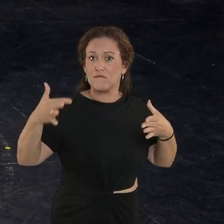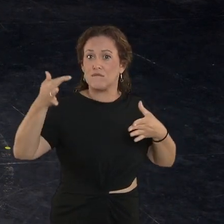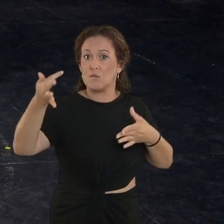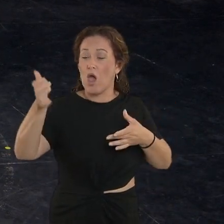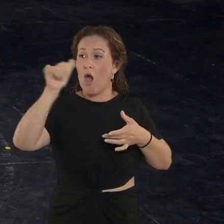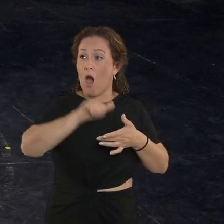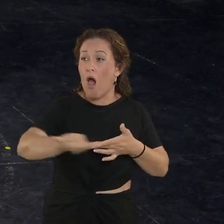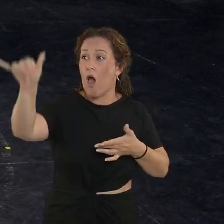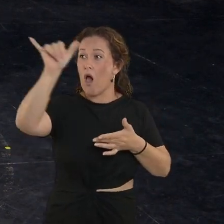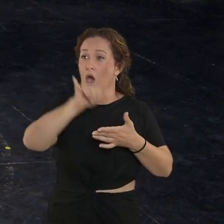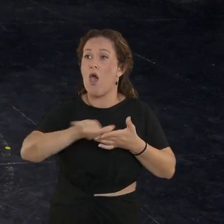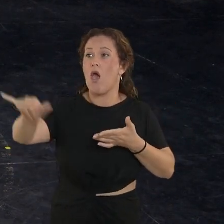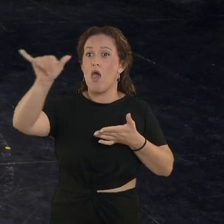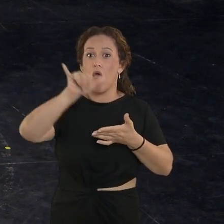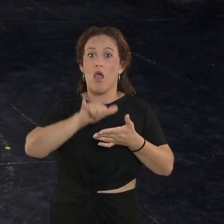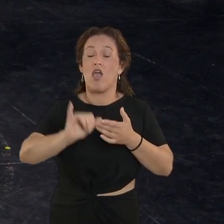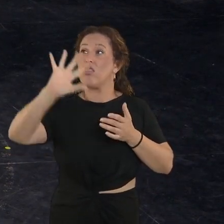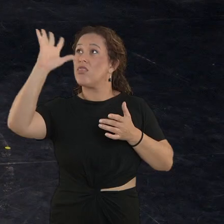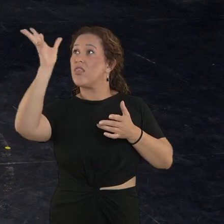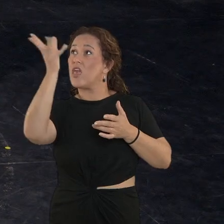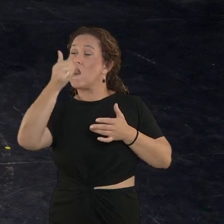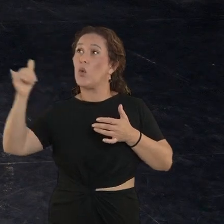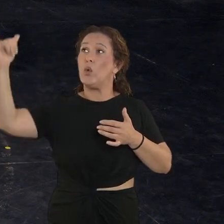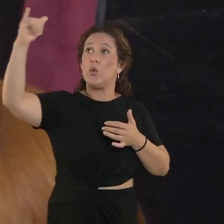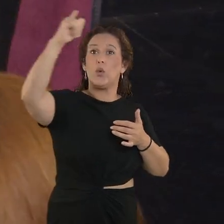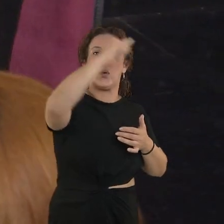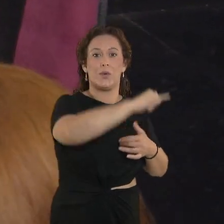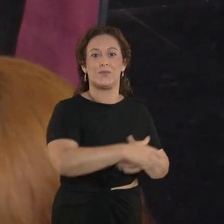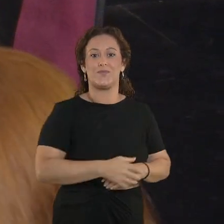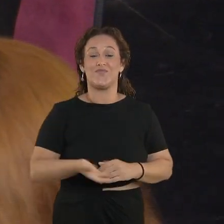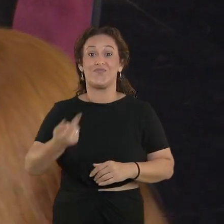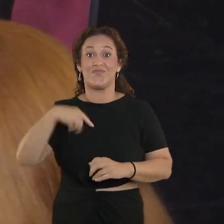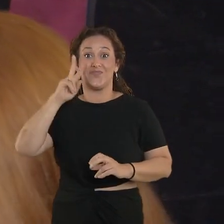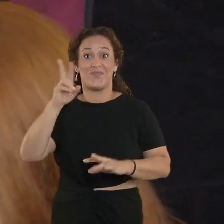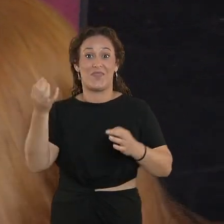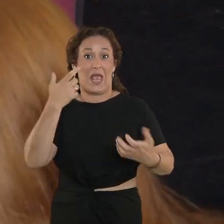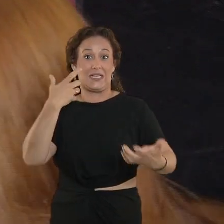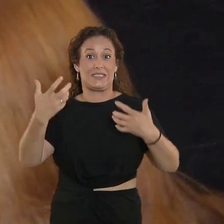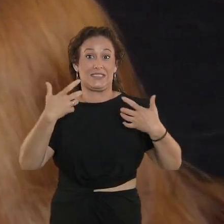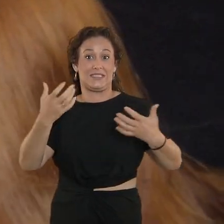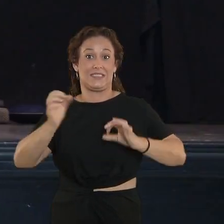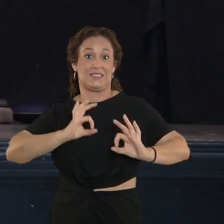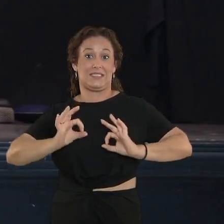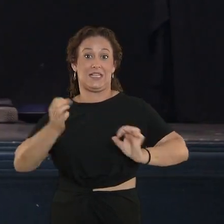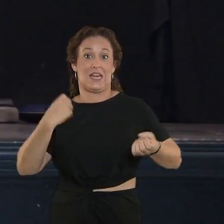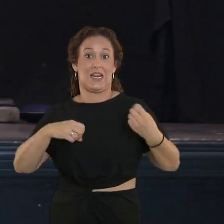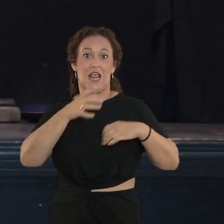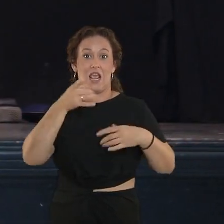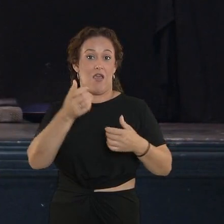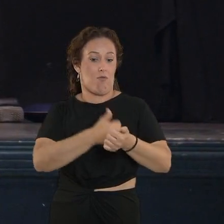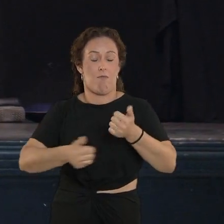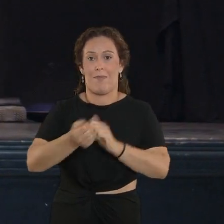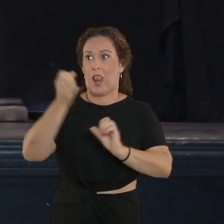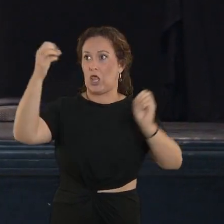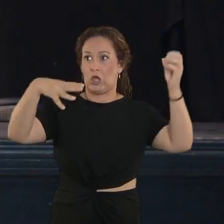decenas y decenas de aviones que surcan el cielo de todo. Vamos a ver una puesta en escena que lo único que queremos sea envolvente, en la que